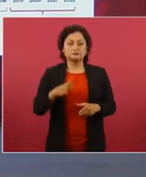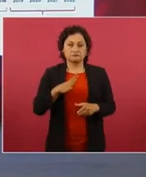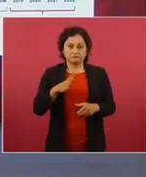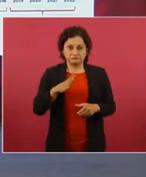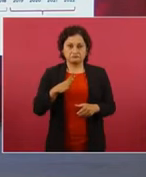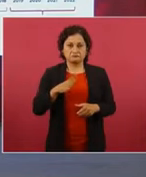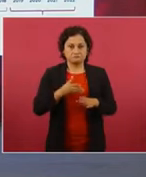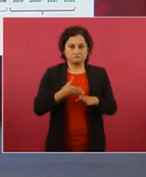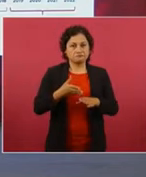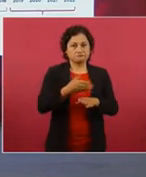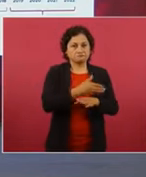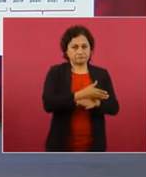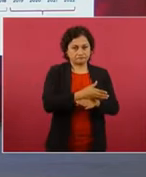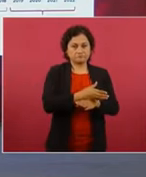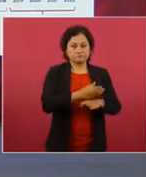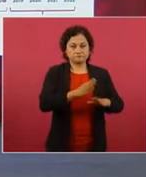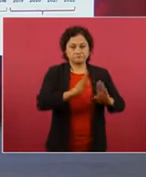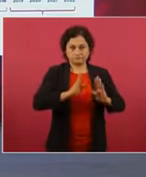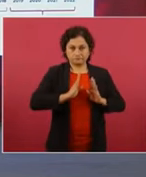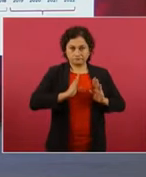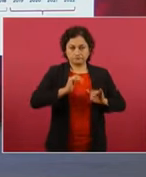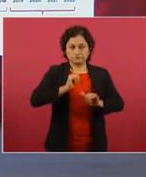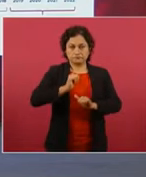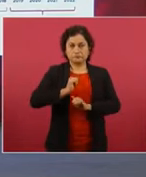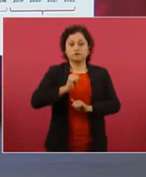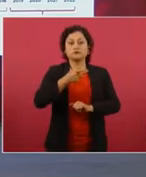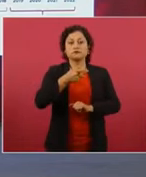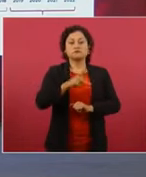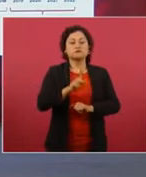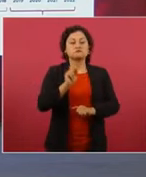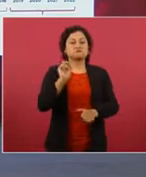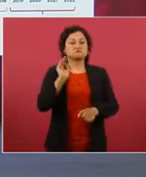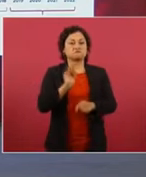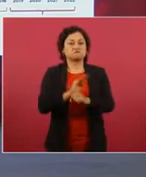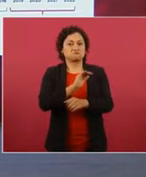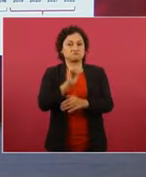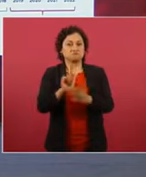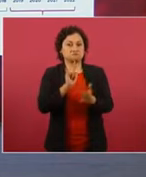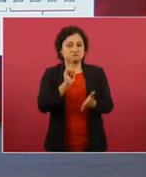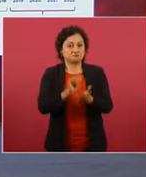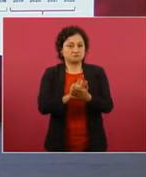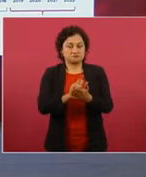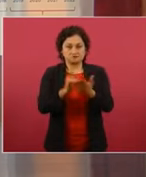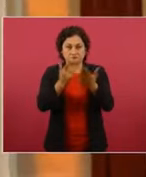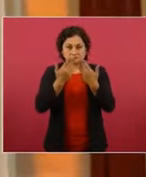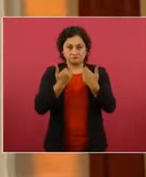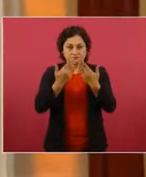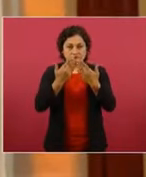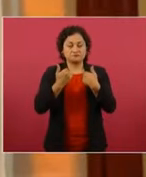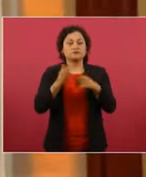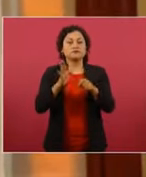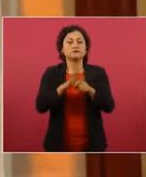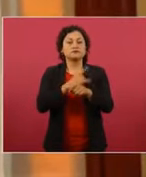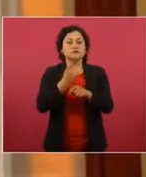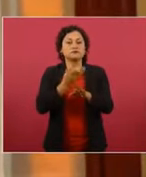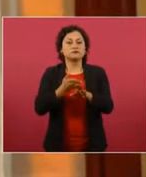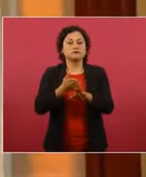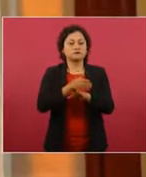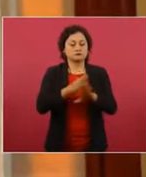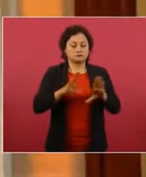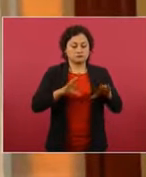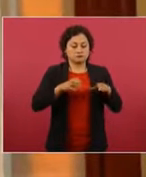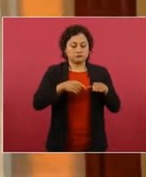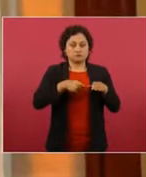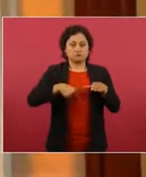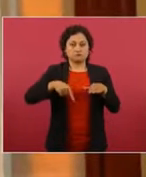los cuales, ante las autoridades correspondientes, no eran válidos por ser un procedimiento interno.